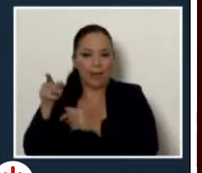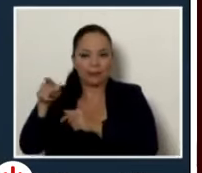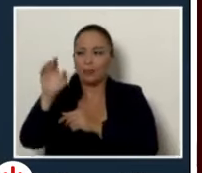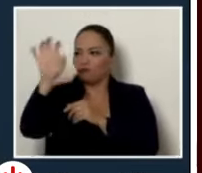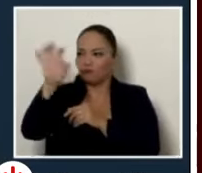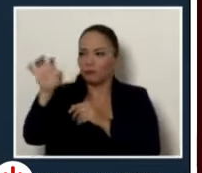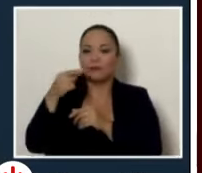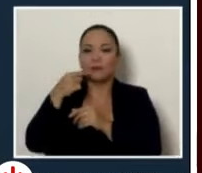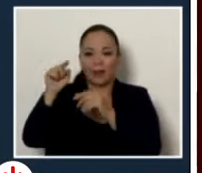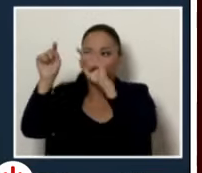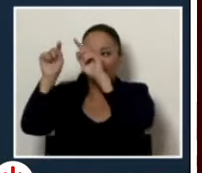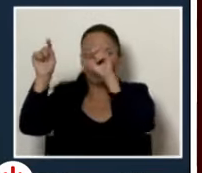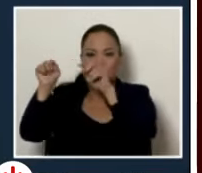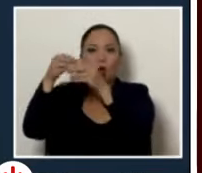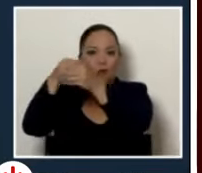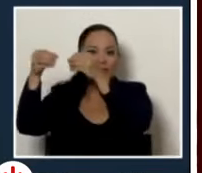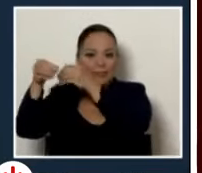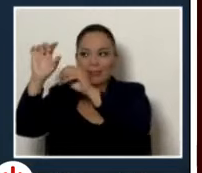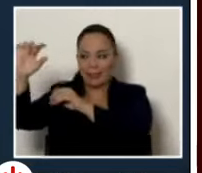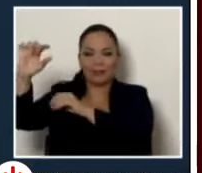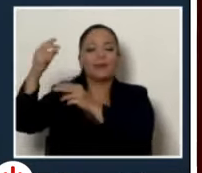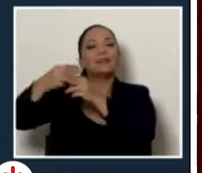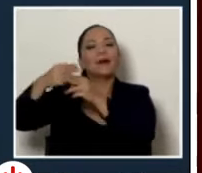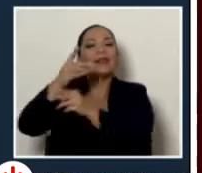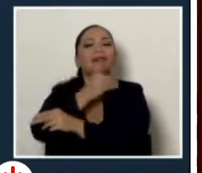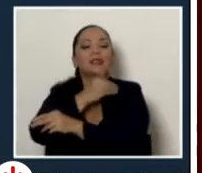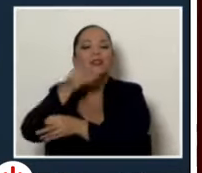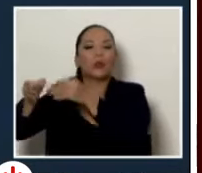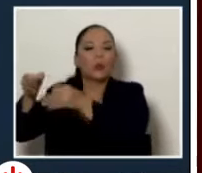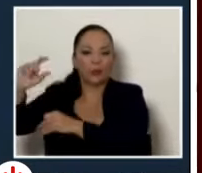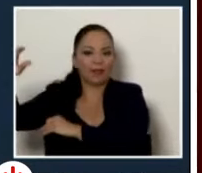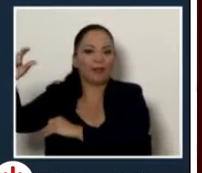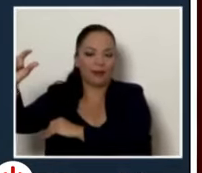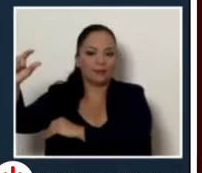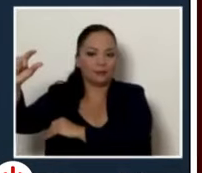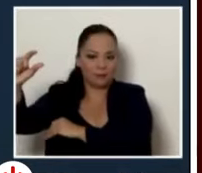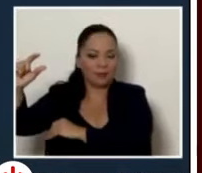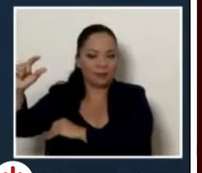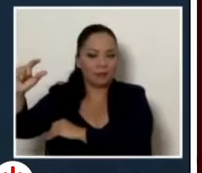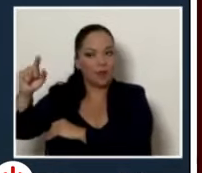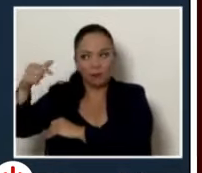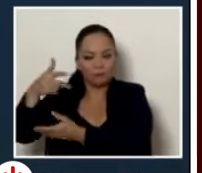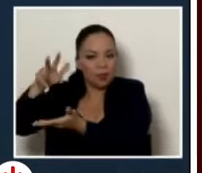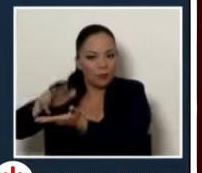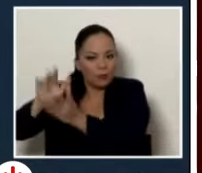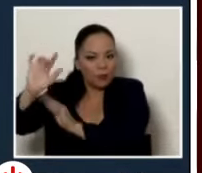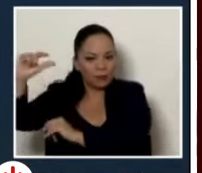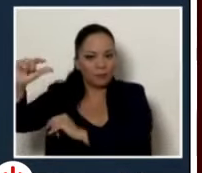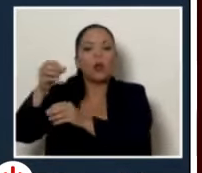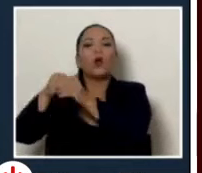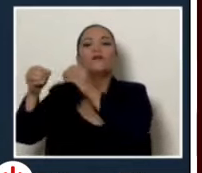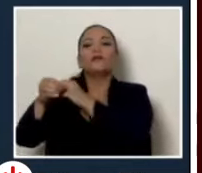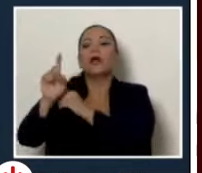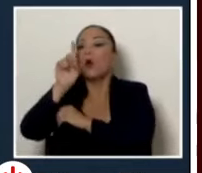hay una cajita una oficina que se llama dirección jurídica aprobada esa oficina tiene